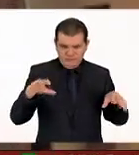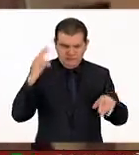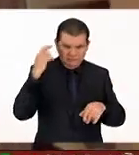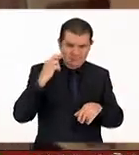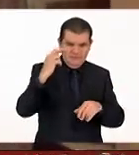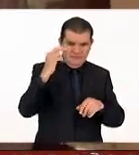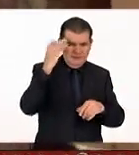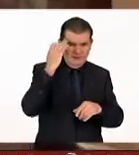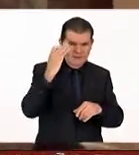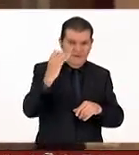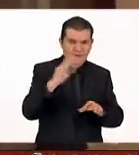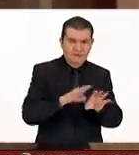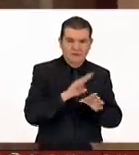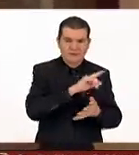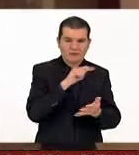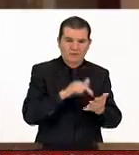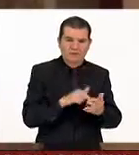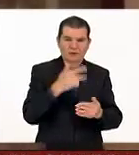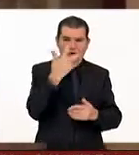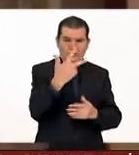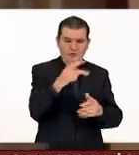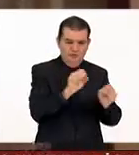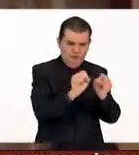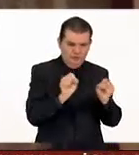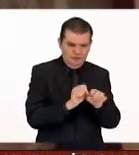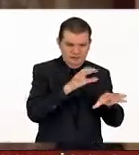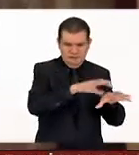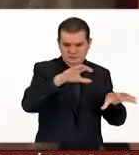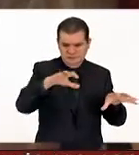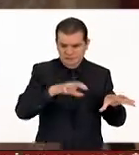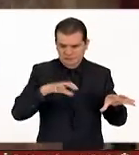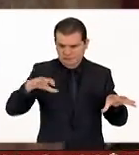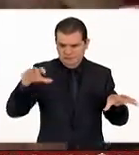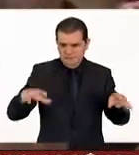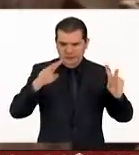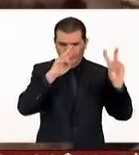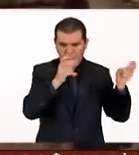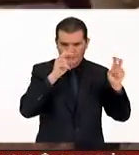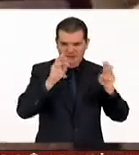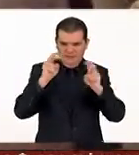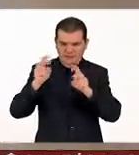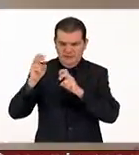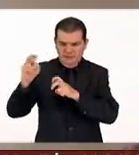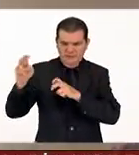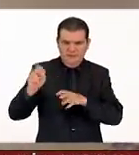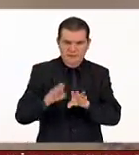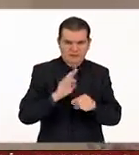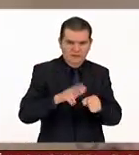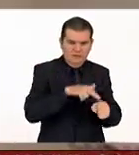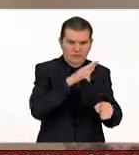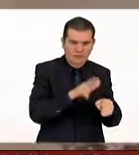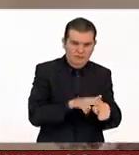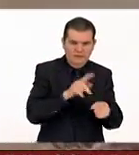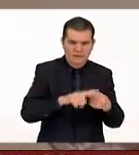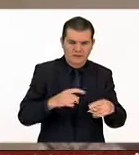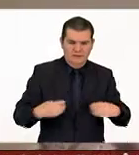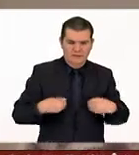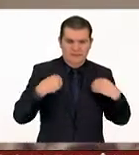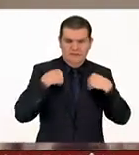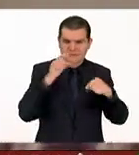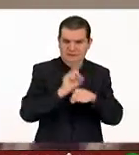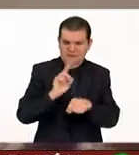en el tiempo y espacio a través de ocho salas que se organizan en núcleos temáticos que giran en torno a la naturaleza, la vida